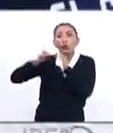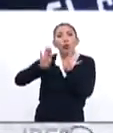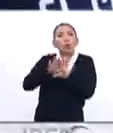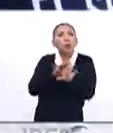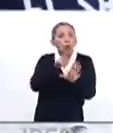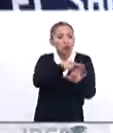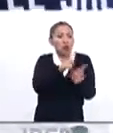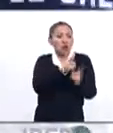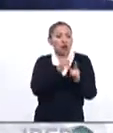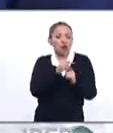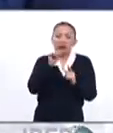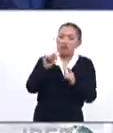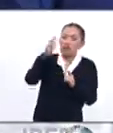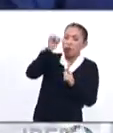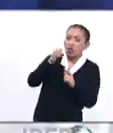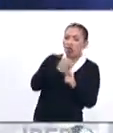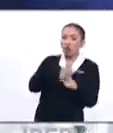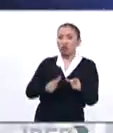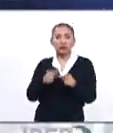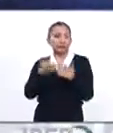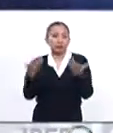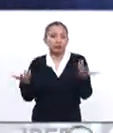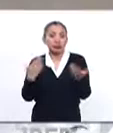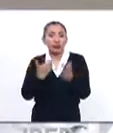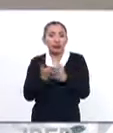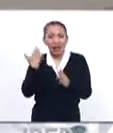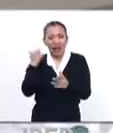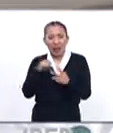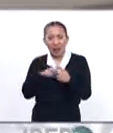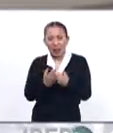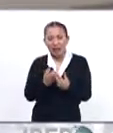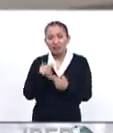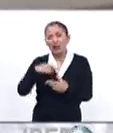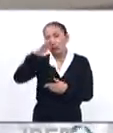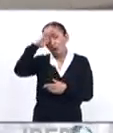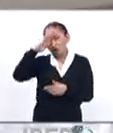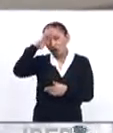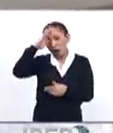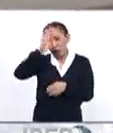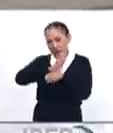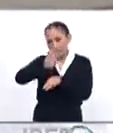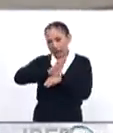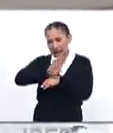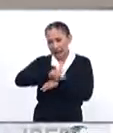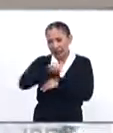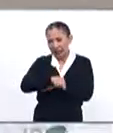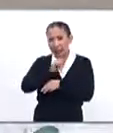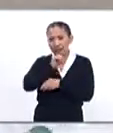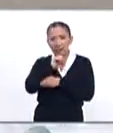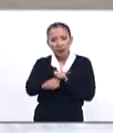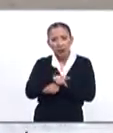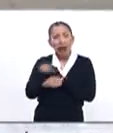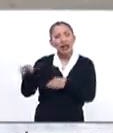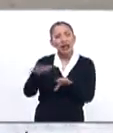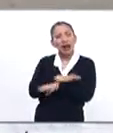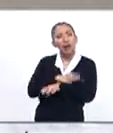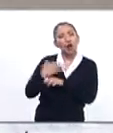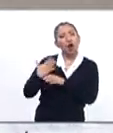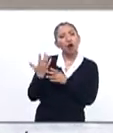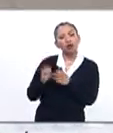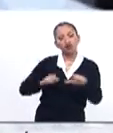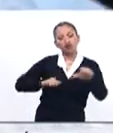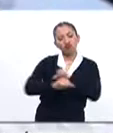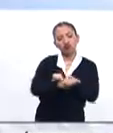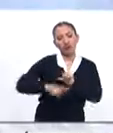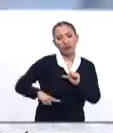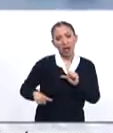visto, por ejemplo, ya a partir de la entrada de Jair Bolsonaro, y por supuesto también el cambio de poder en